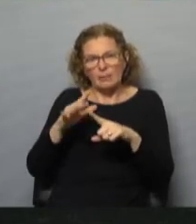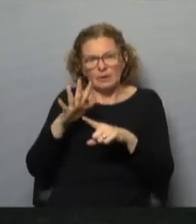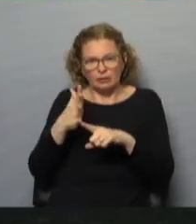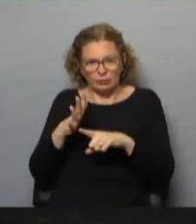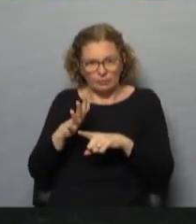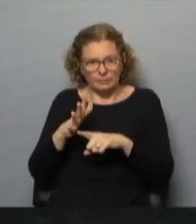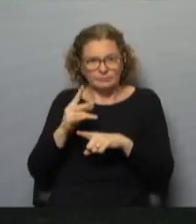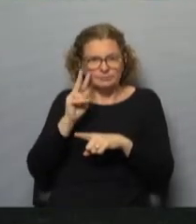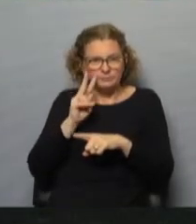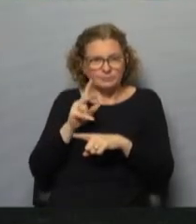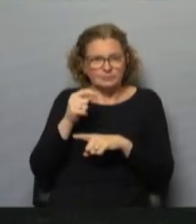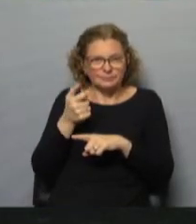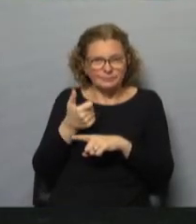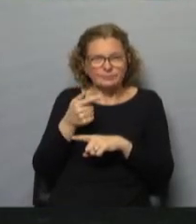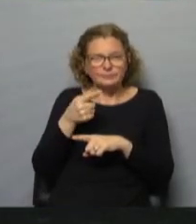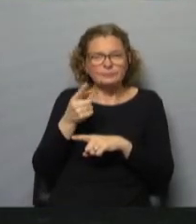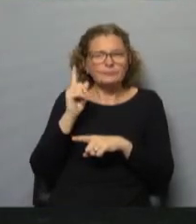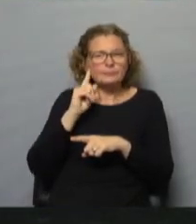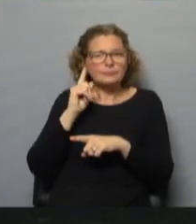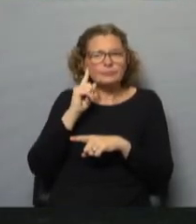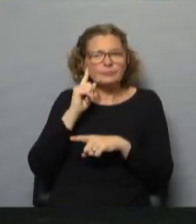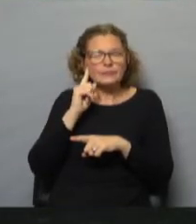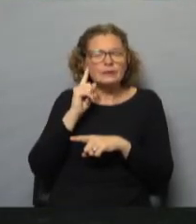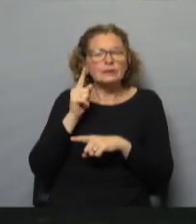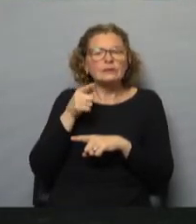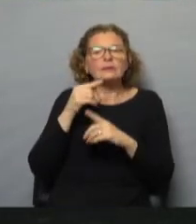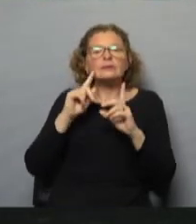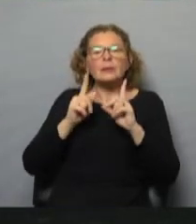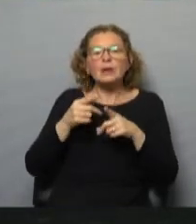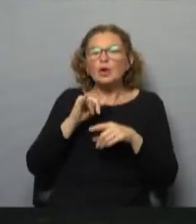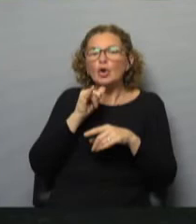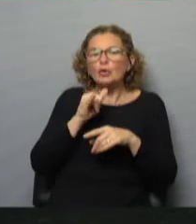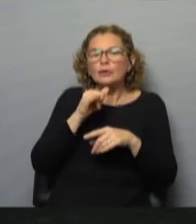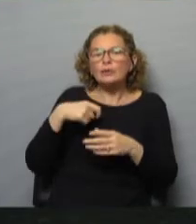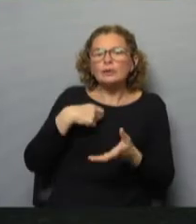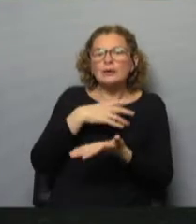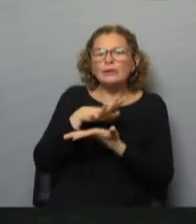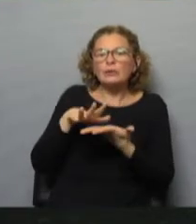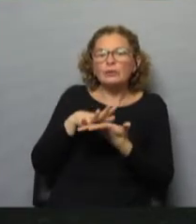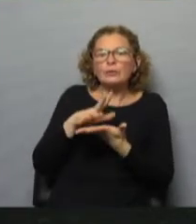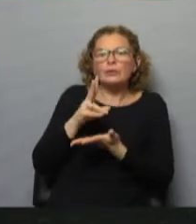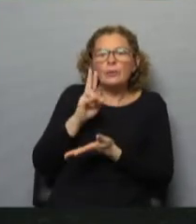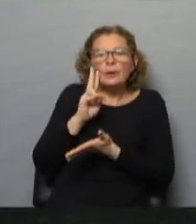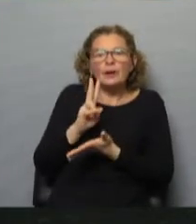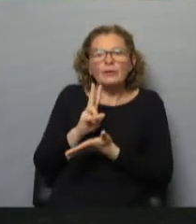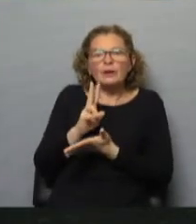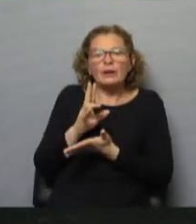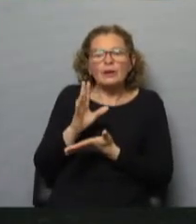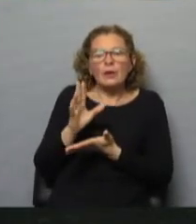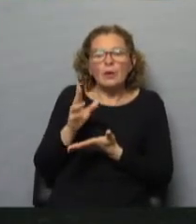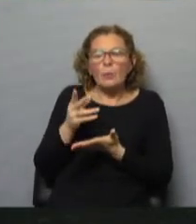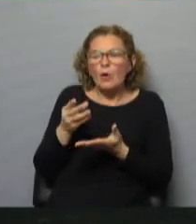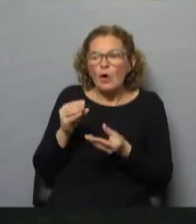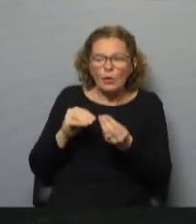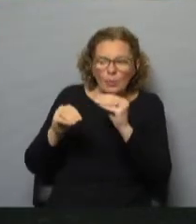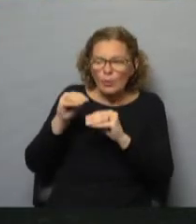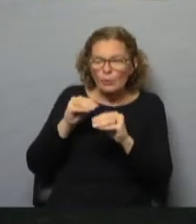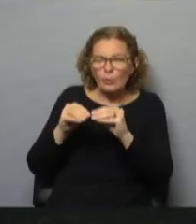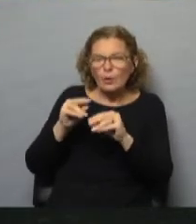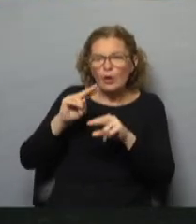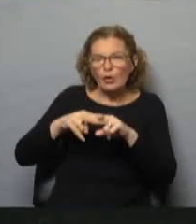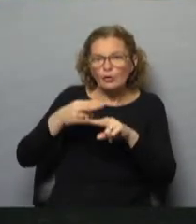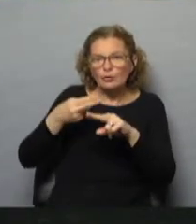veíamos recién. Ahora lo que vamos a escuchar es a Ignacio Lorenzo contando cuál es la situación para tratar de recuperar y de poner en